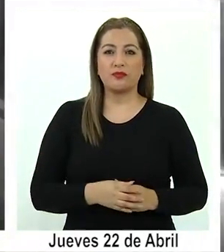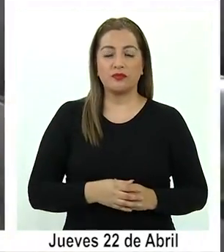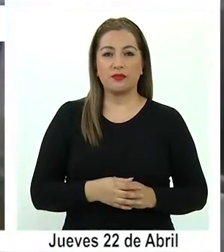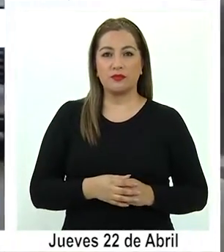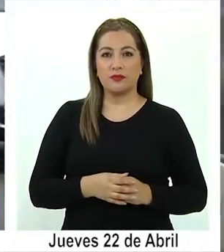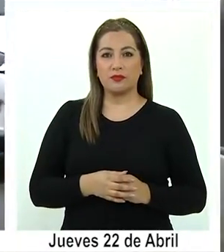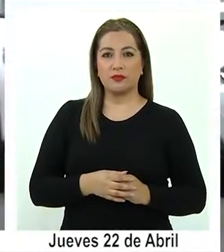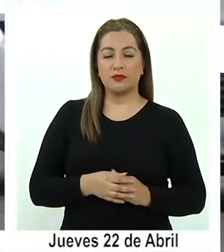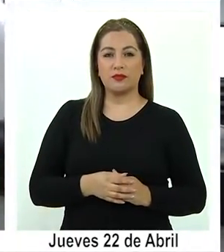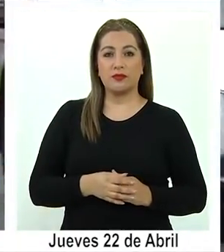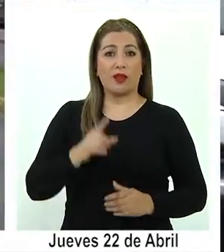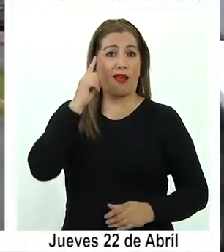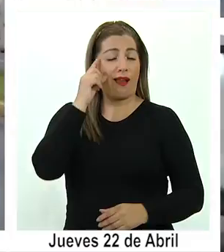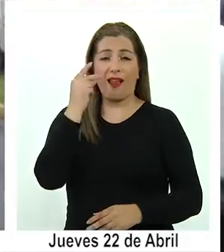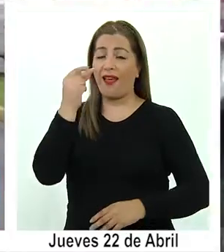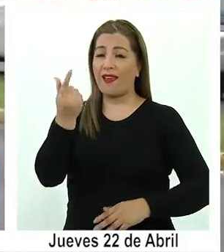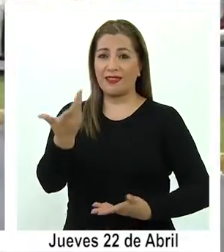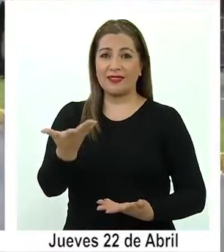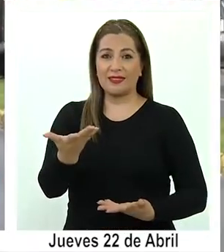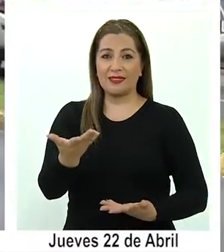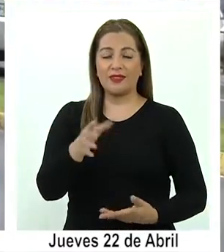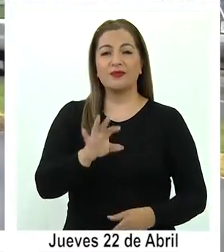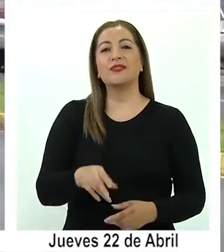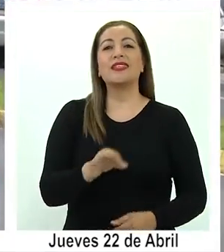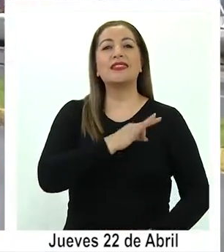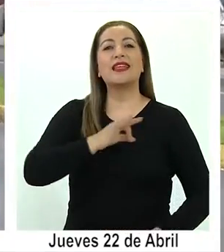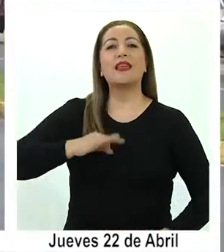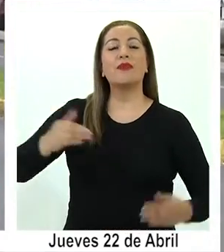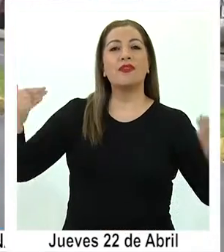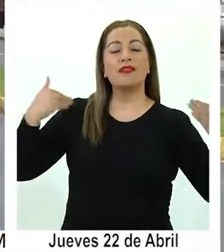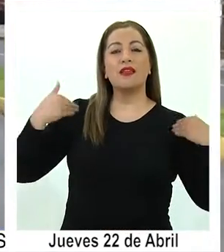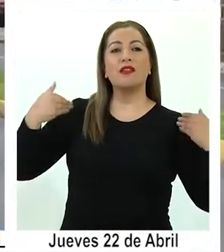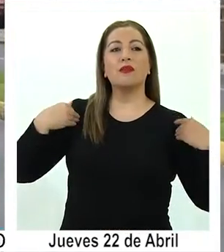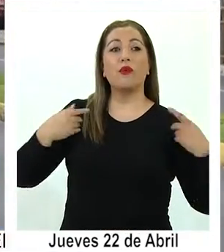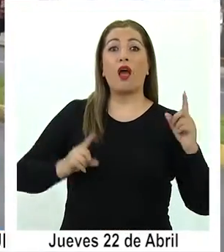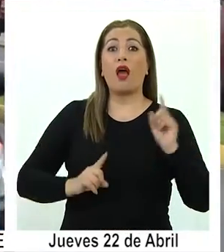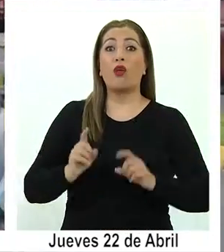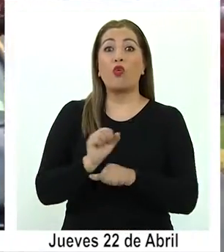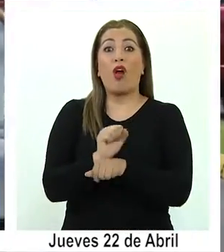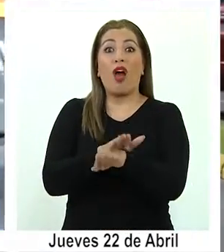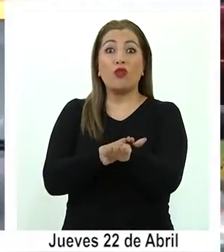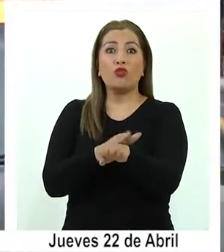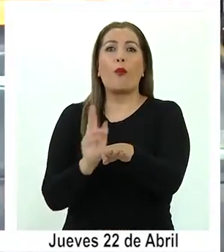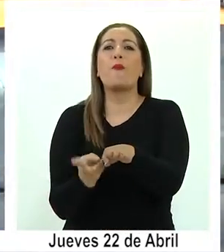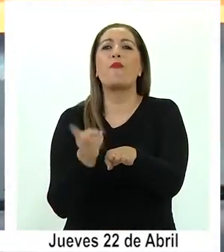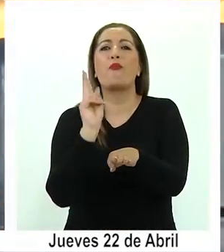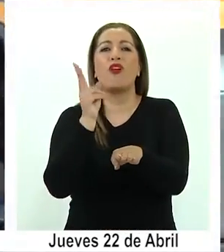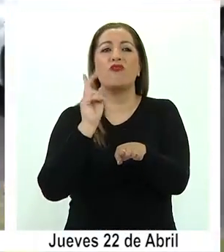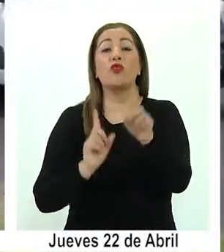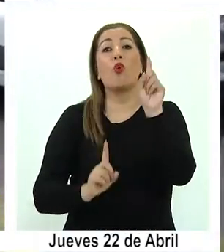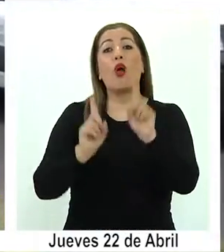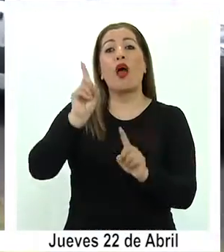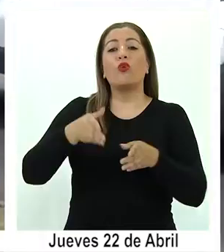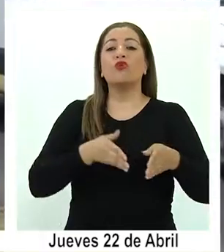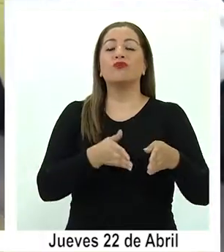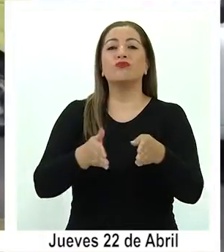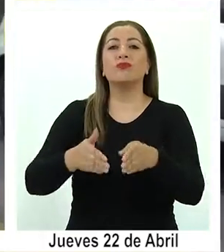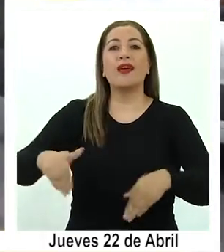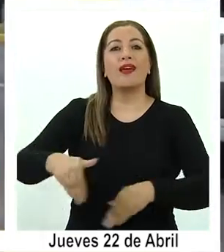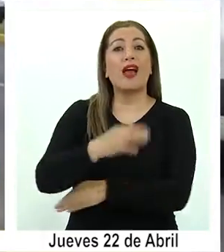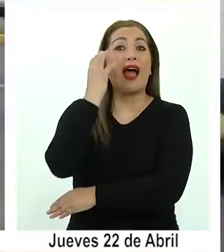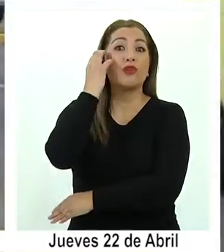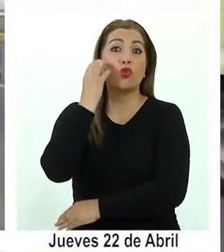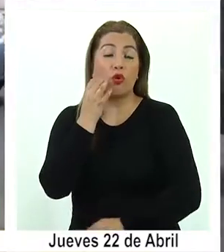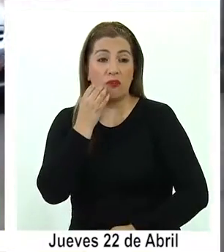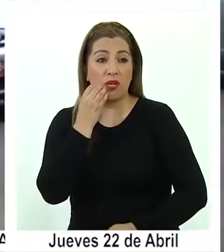Virzano. La iniciativa, gestionada por la Seremia del Deporte, prohíbe la circulación de vehículos en ciertos tramos de la